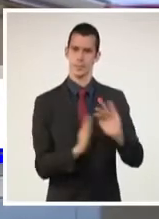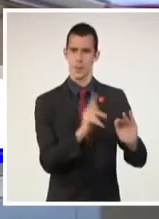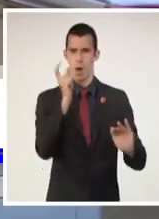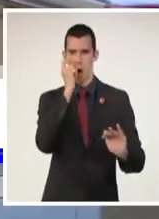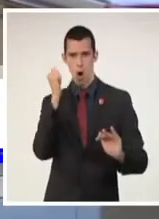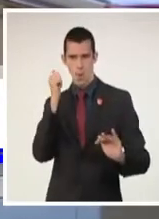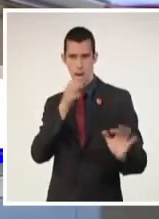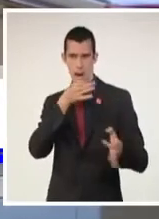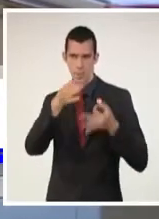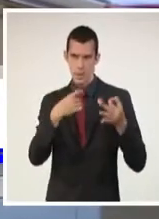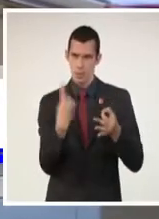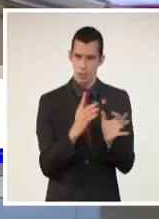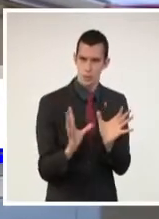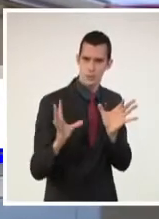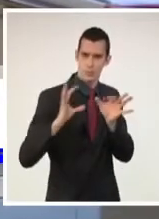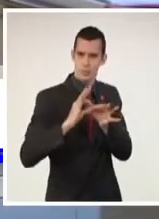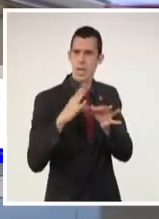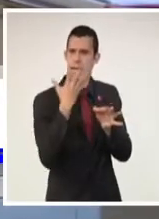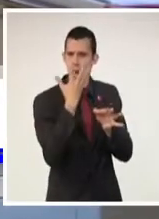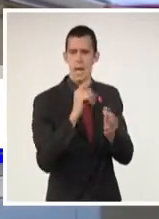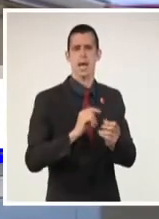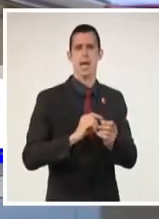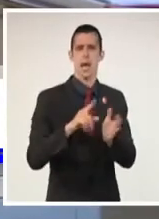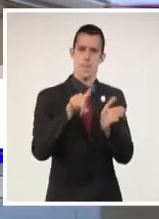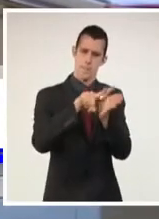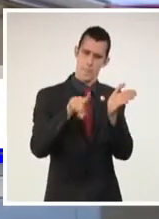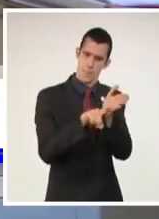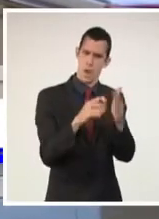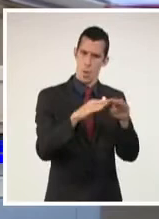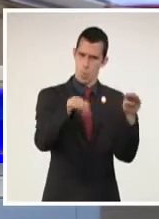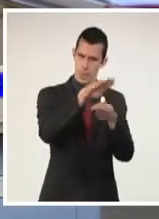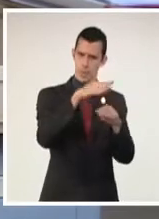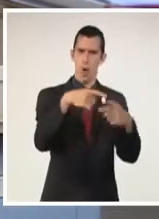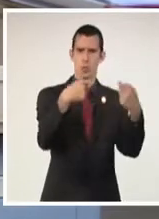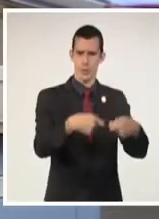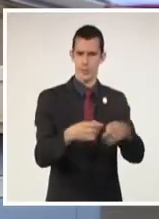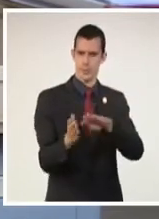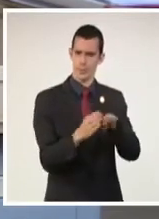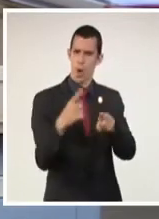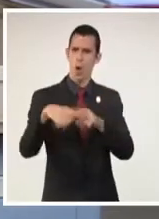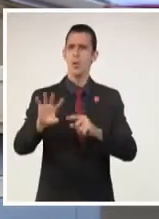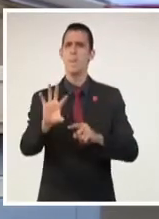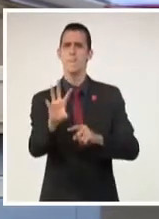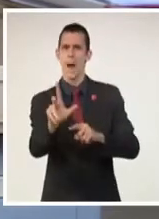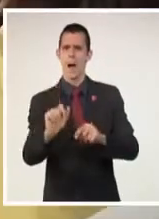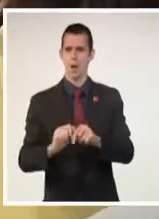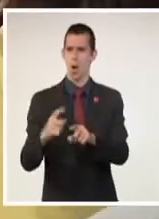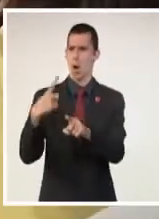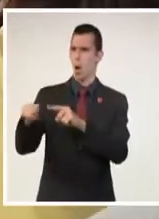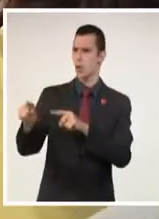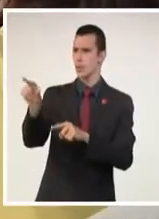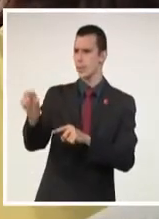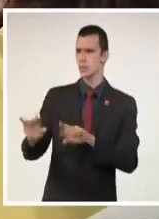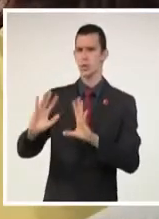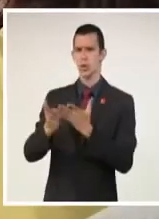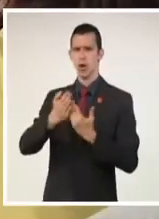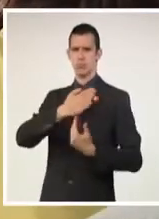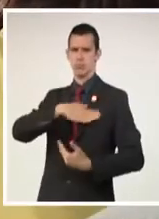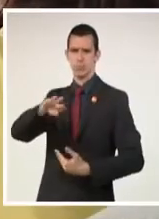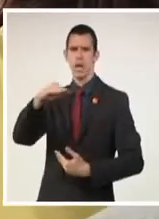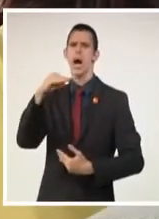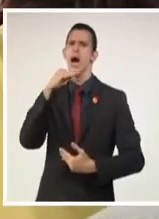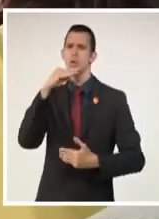y el enlace que tenemos con los bancos comerciales para verificar que todos los datos de los usuarios sean correctos. Estos